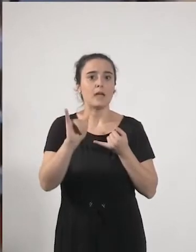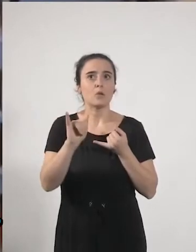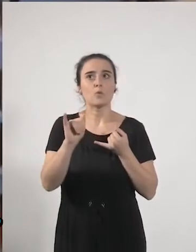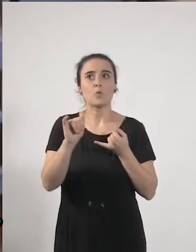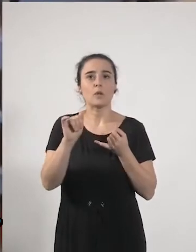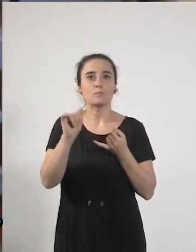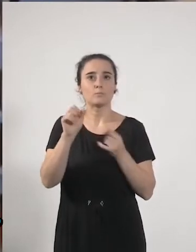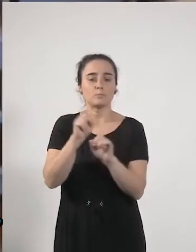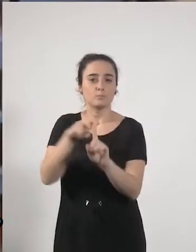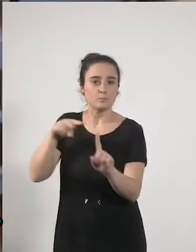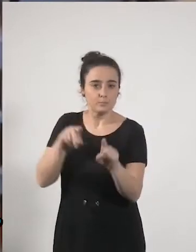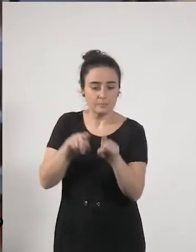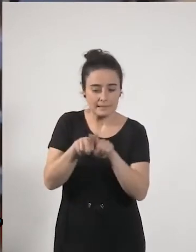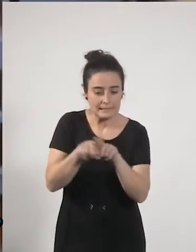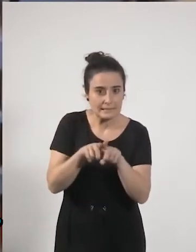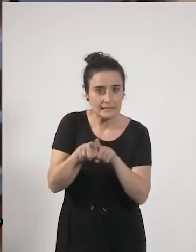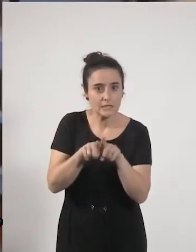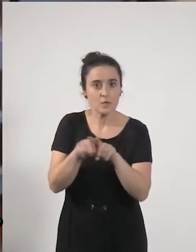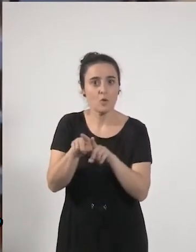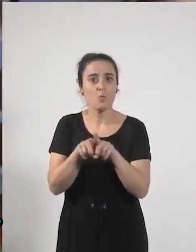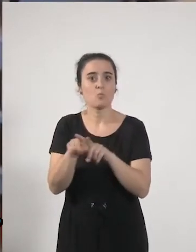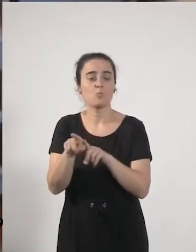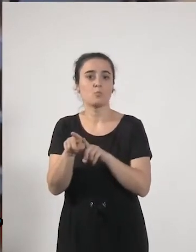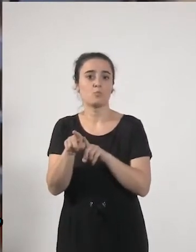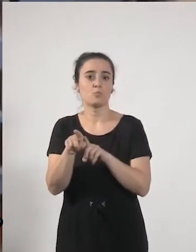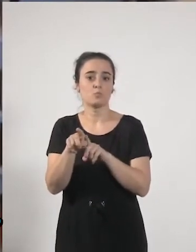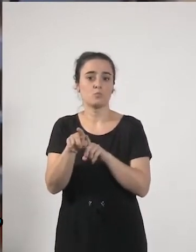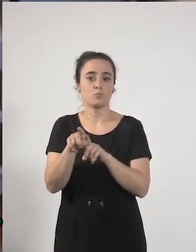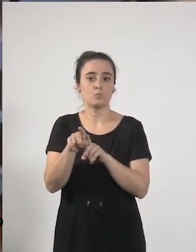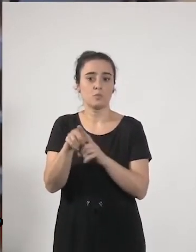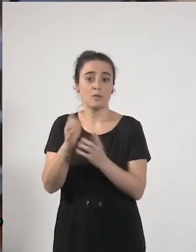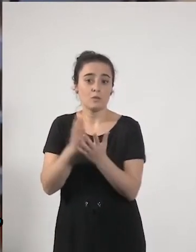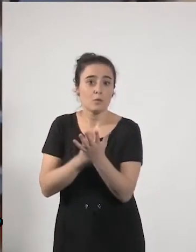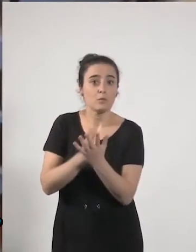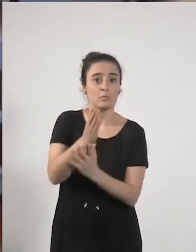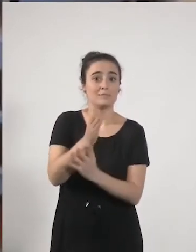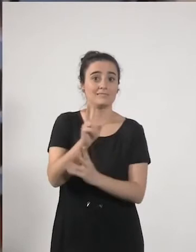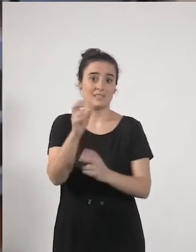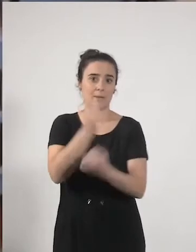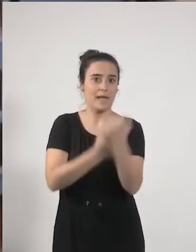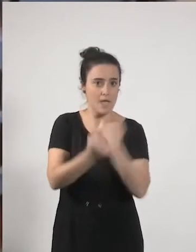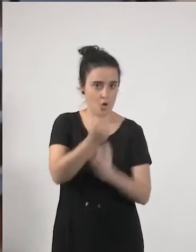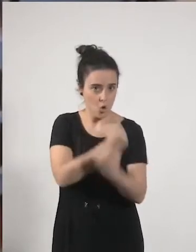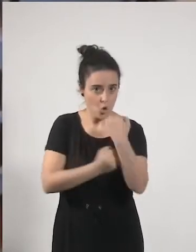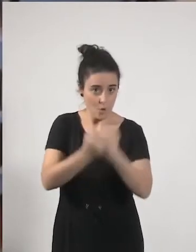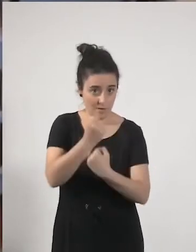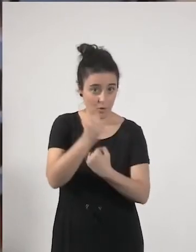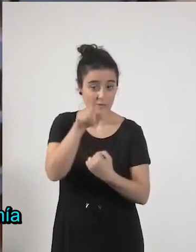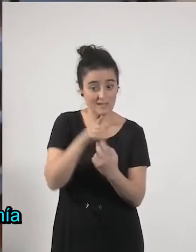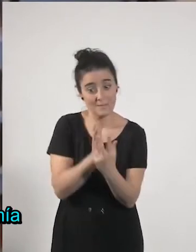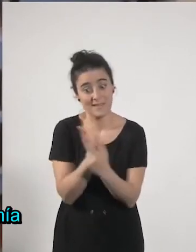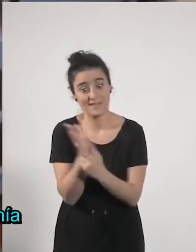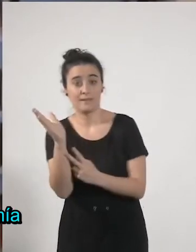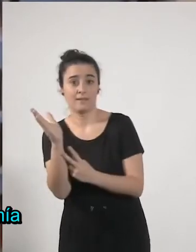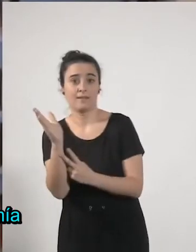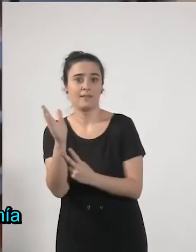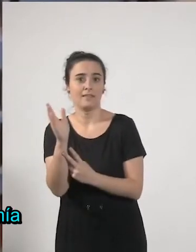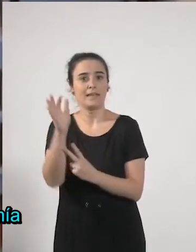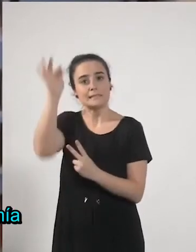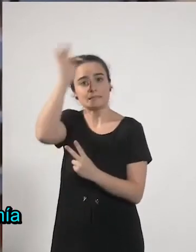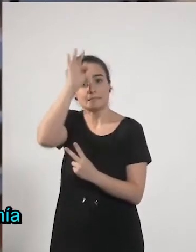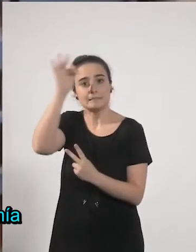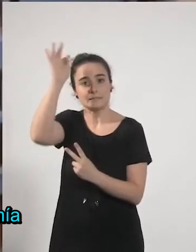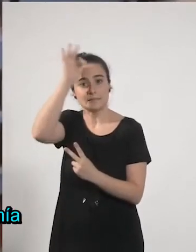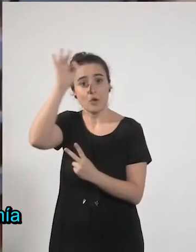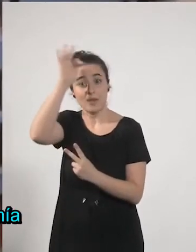crítica, una lectura crítica por una parte de las realidades económicas y, por otra parte, también de las teorías que